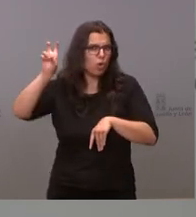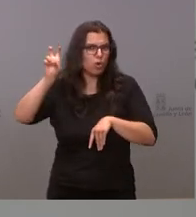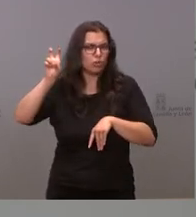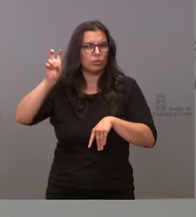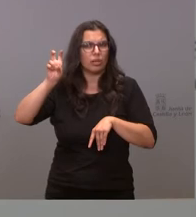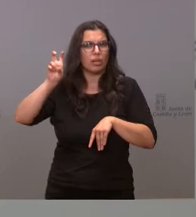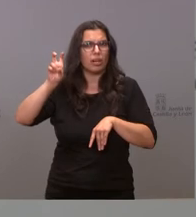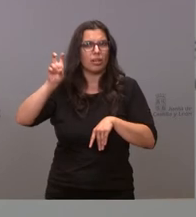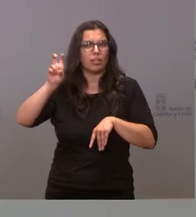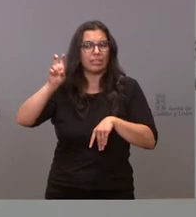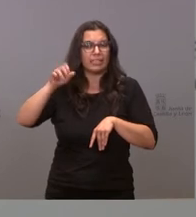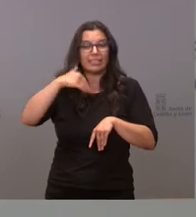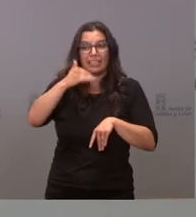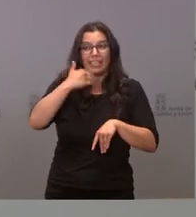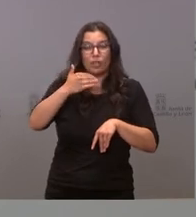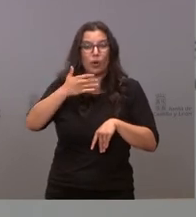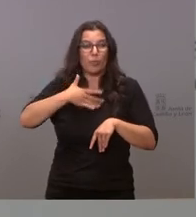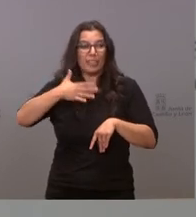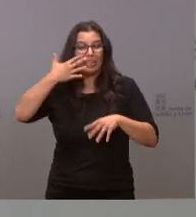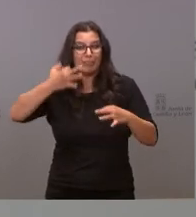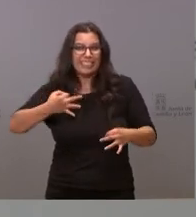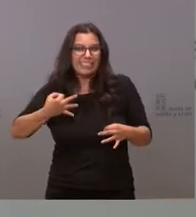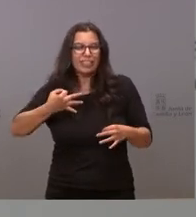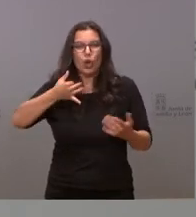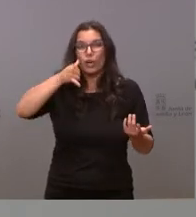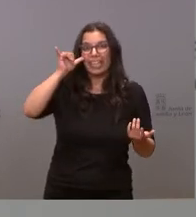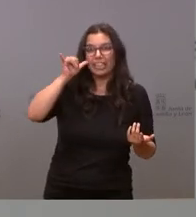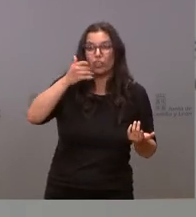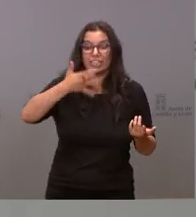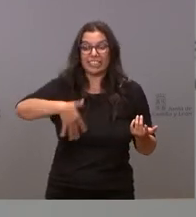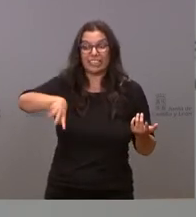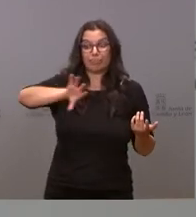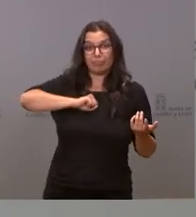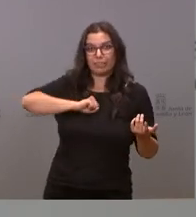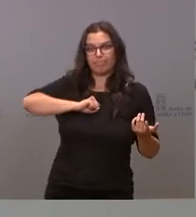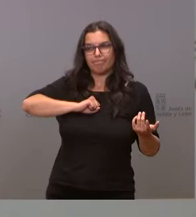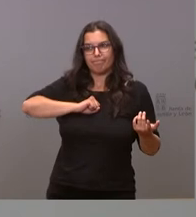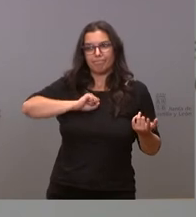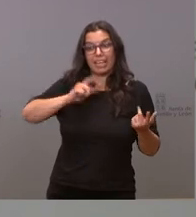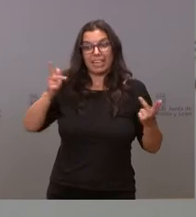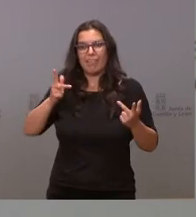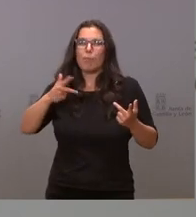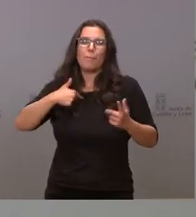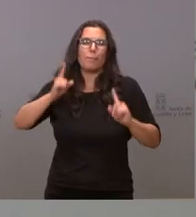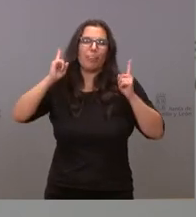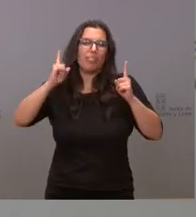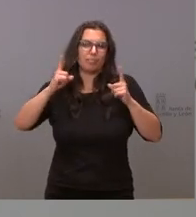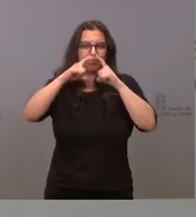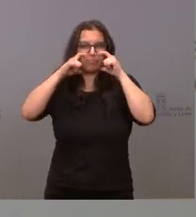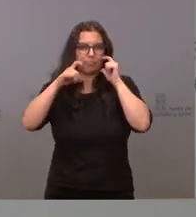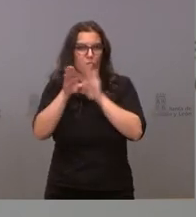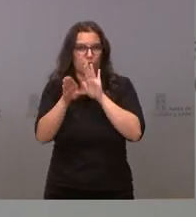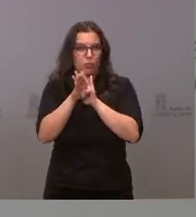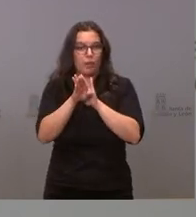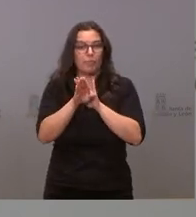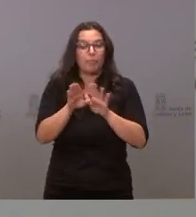originaria de base que pueda provocar una situación compleja si se produjera el contagio. Yo creo que debemos,